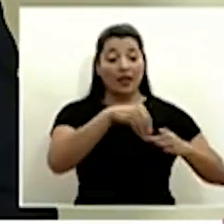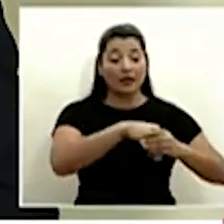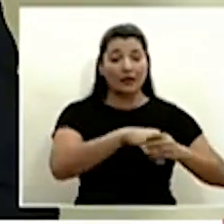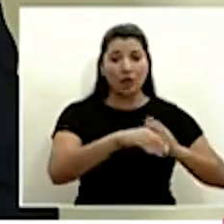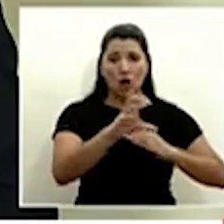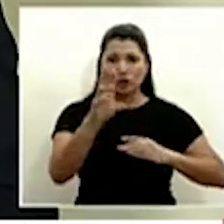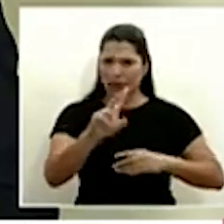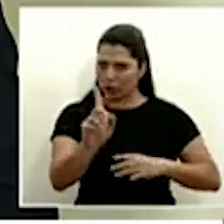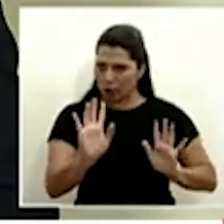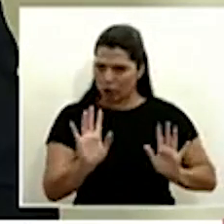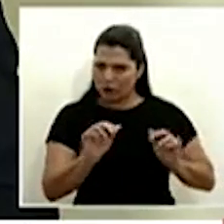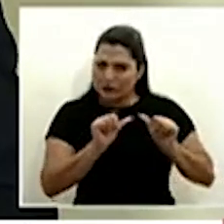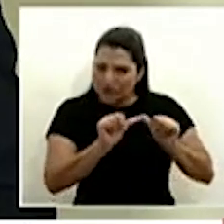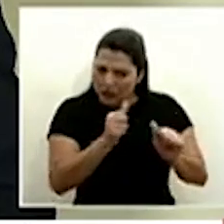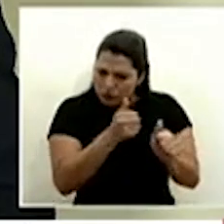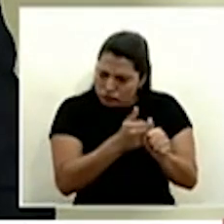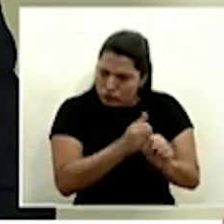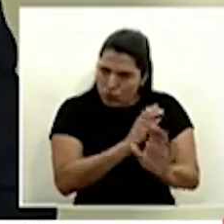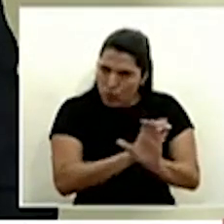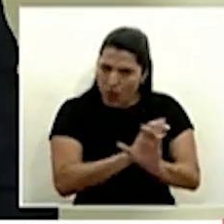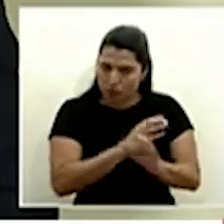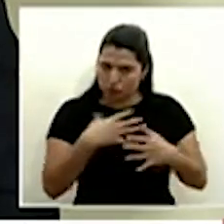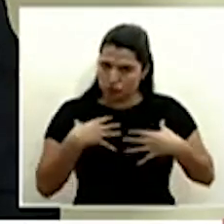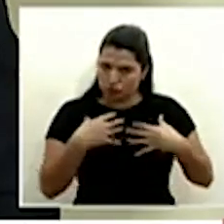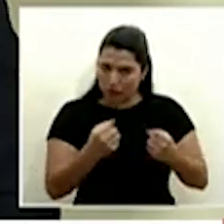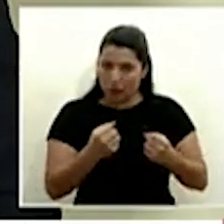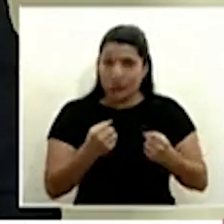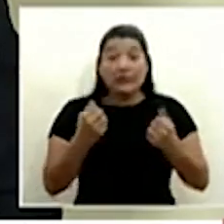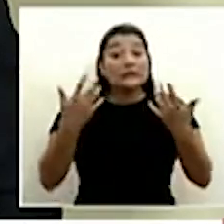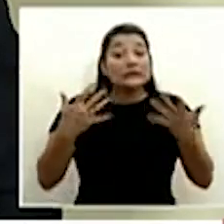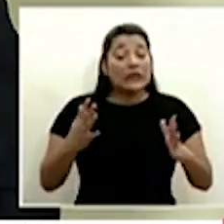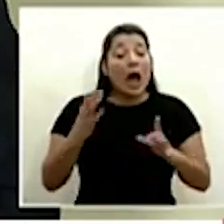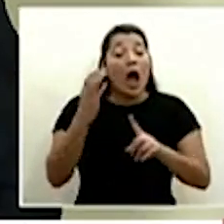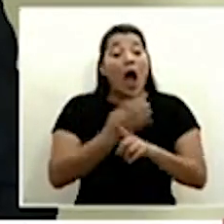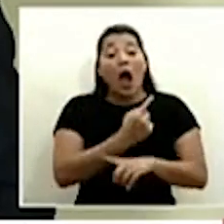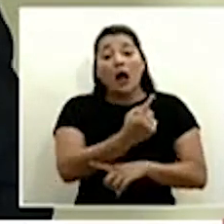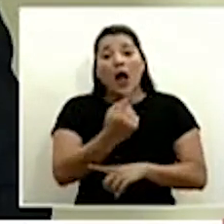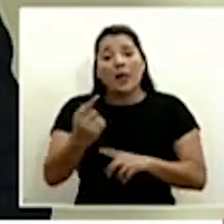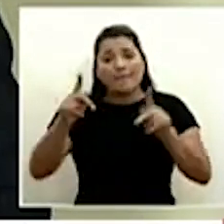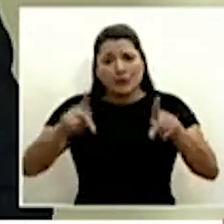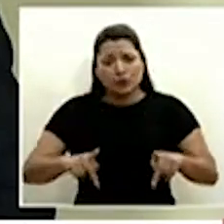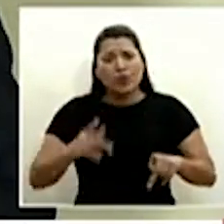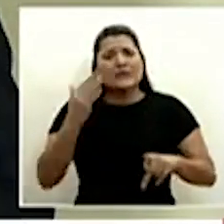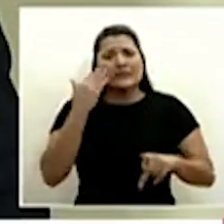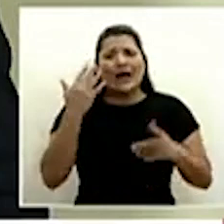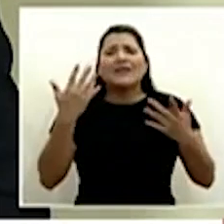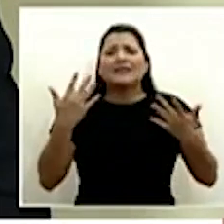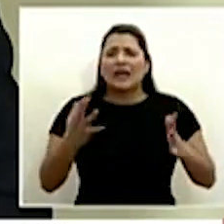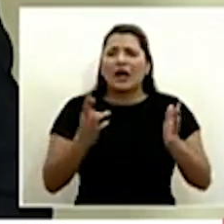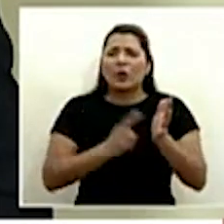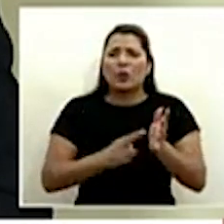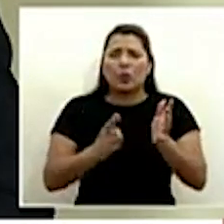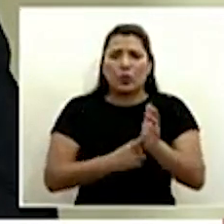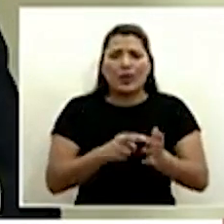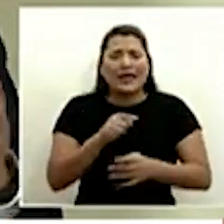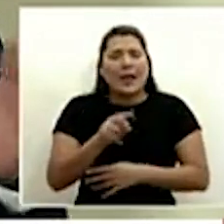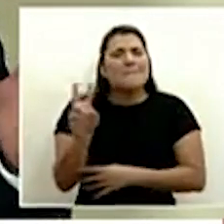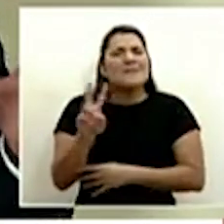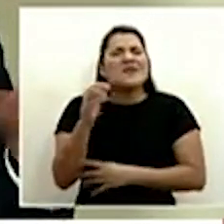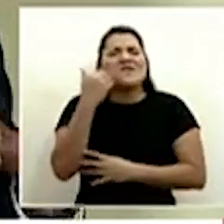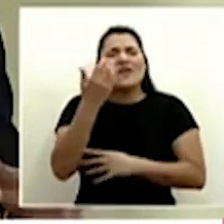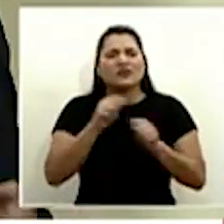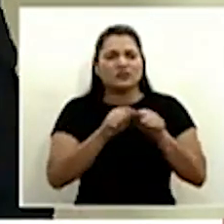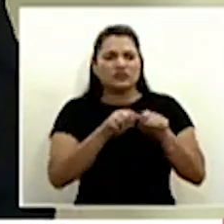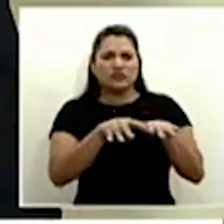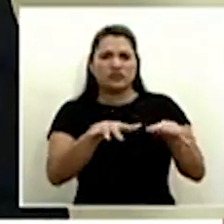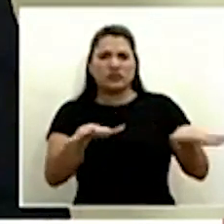que aquí cada persona sabe y lo hemos venido indicando múltiples ocasiones es un virus muy transmisible se puede transmitir